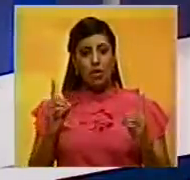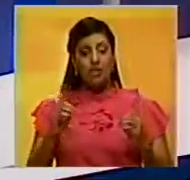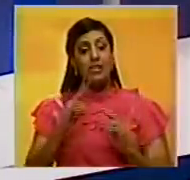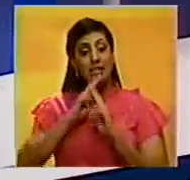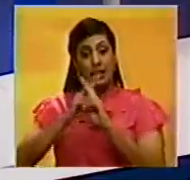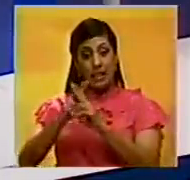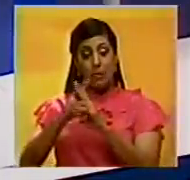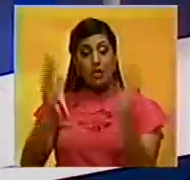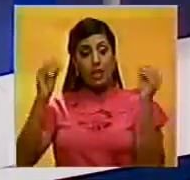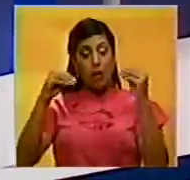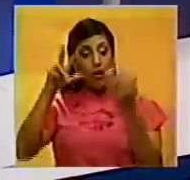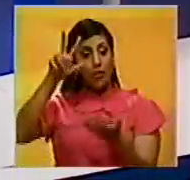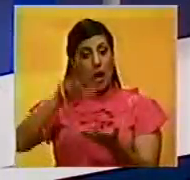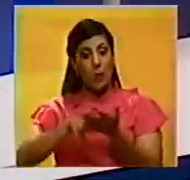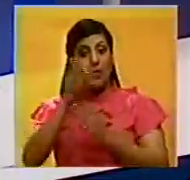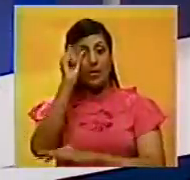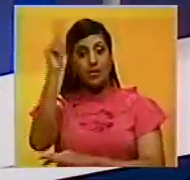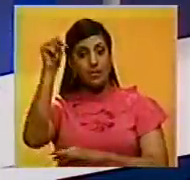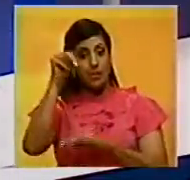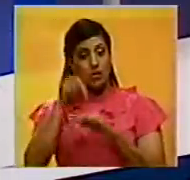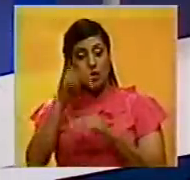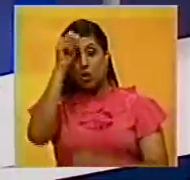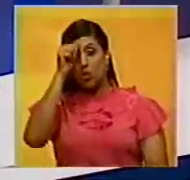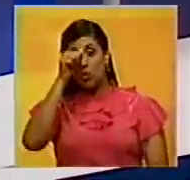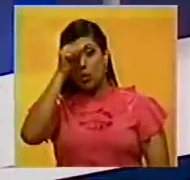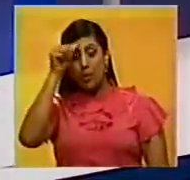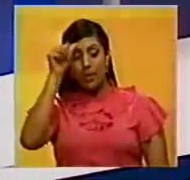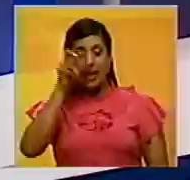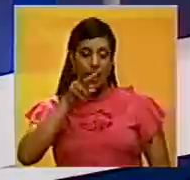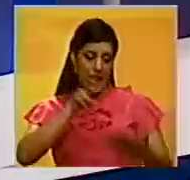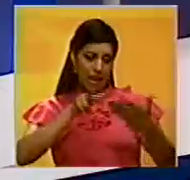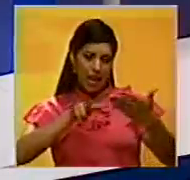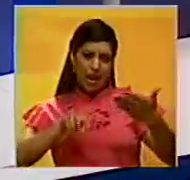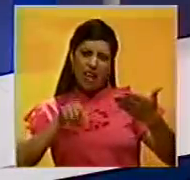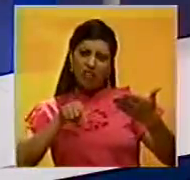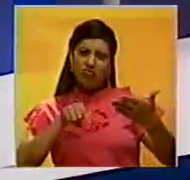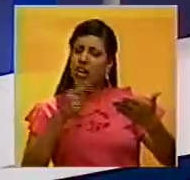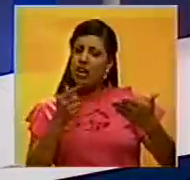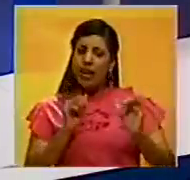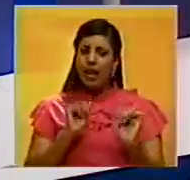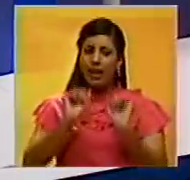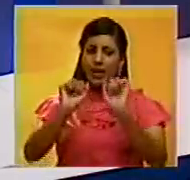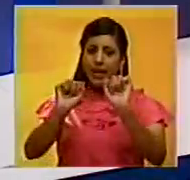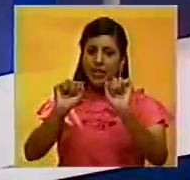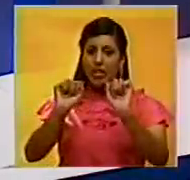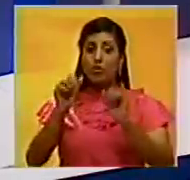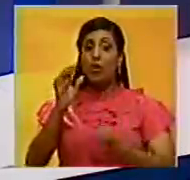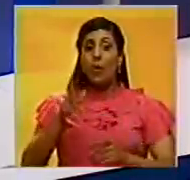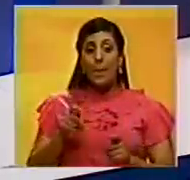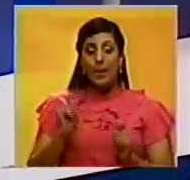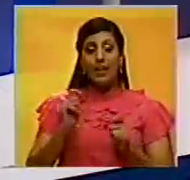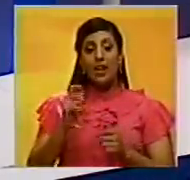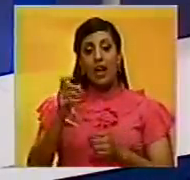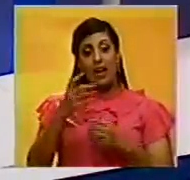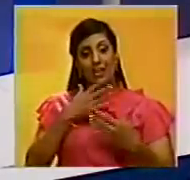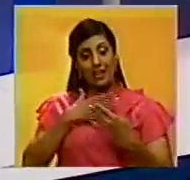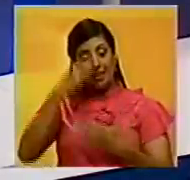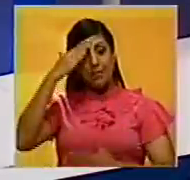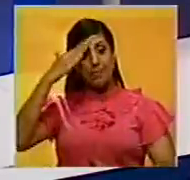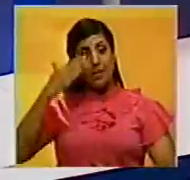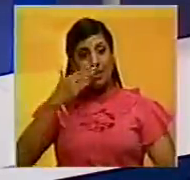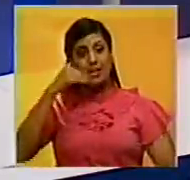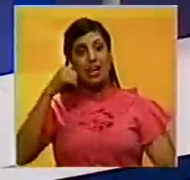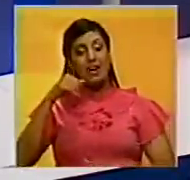Respondió al acuerdo aprobado en la Asamblea Nacional el domingo, leyendo un comunicado de rechazo a que se pretenda involucrar a la Fuerza